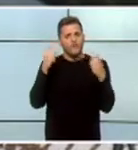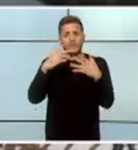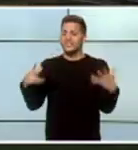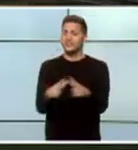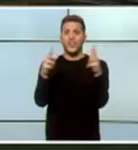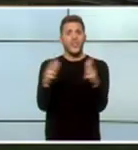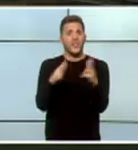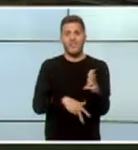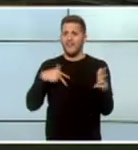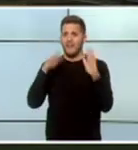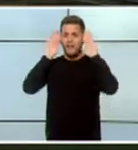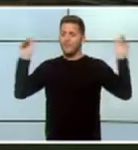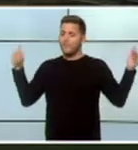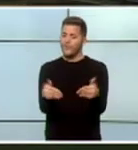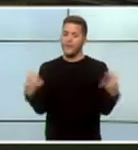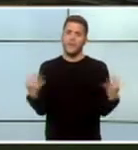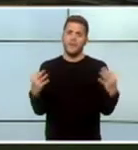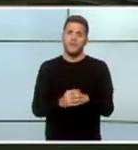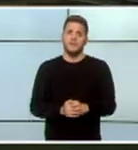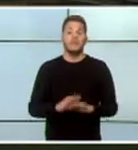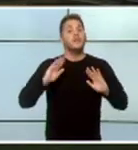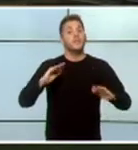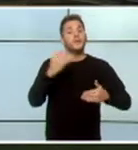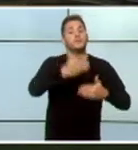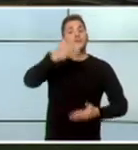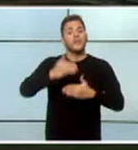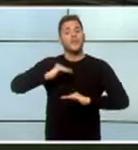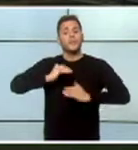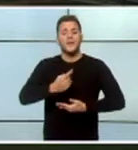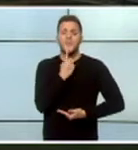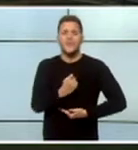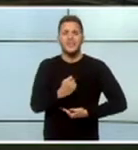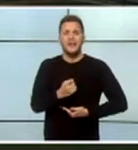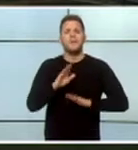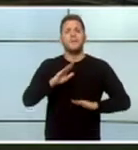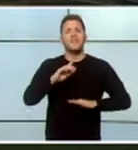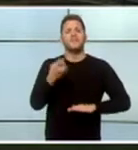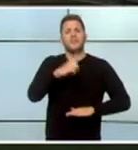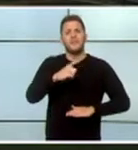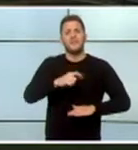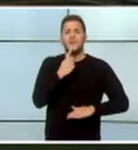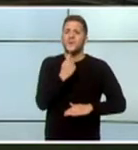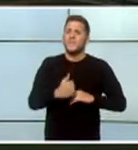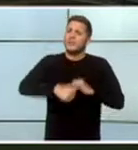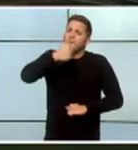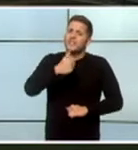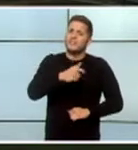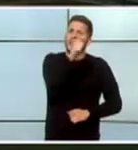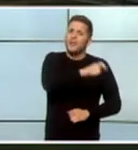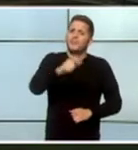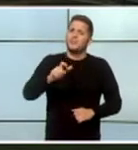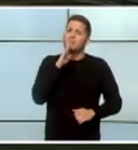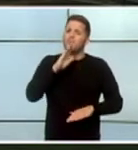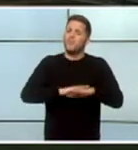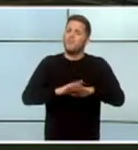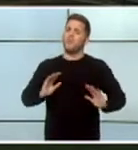sociedad... ...pero mucho más difícil que tumbar barreras... ...son los muros que... ...muchos levantan... ...a base